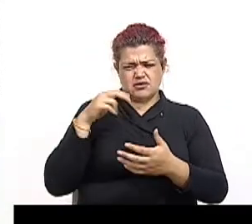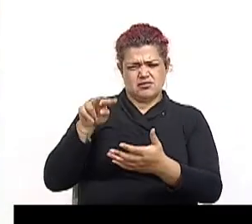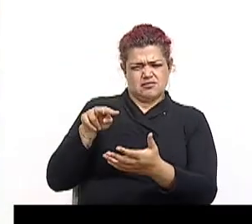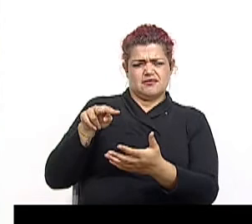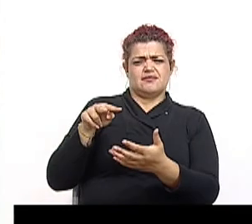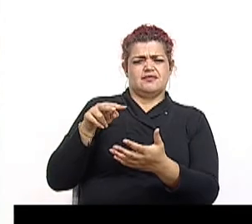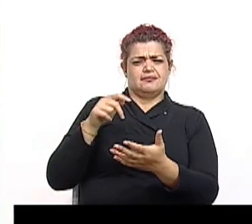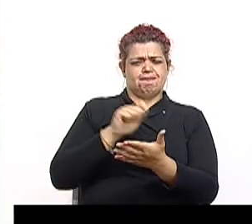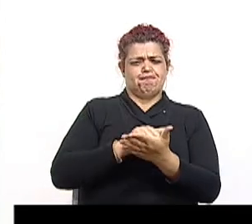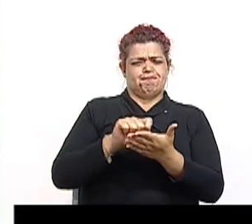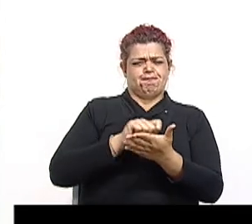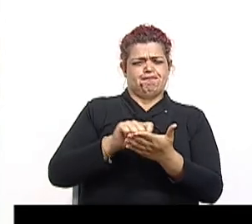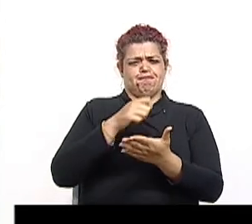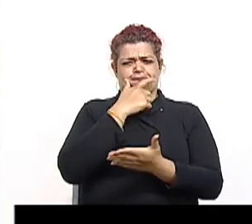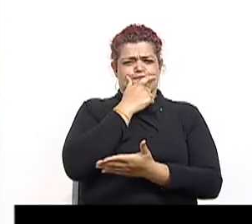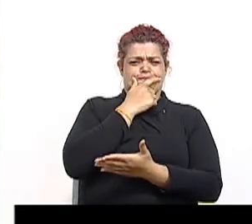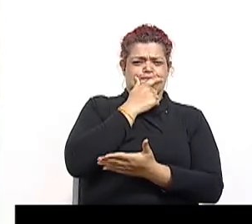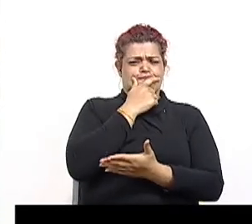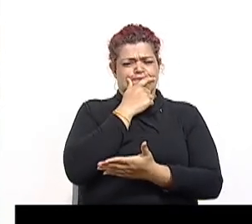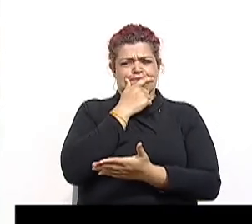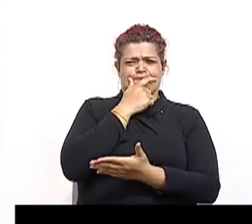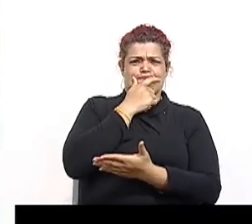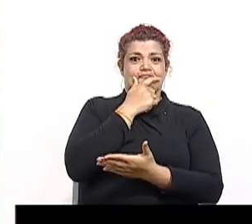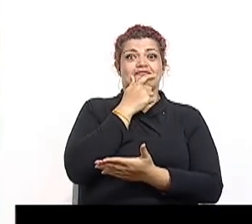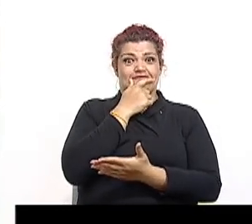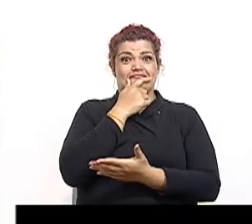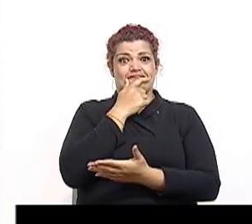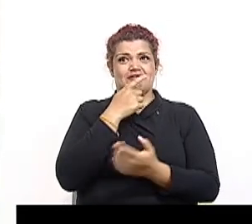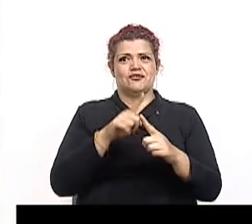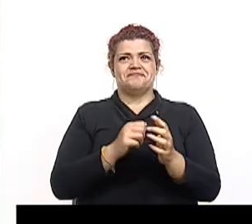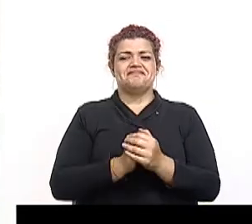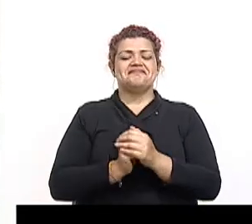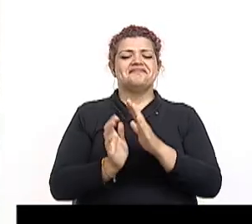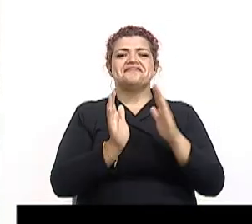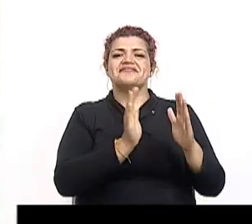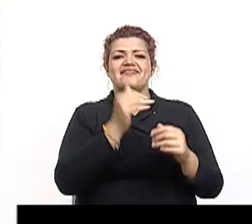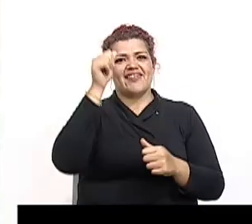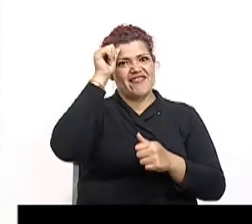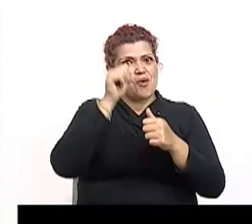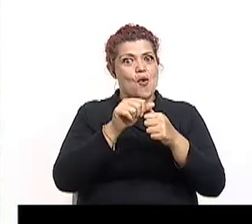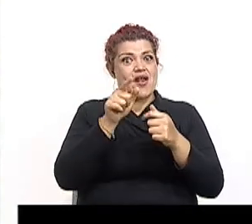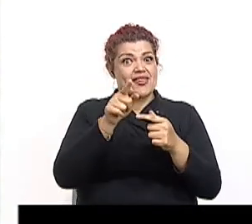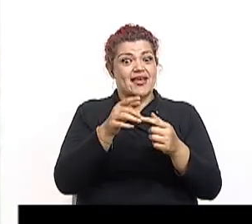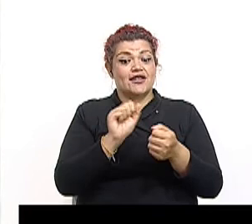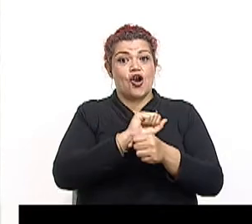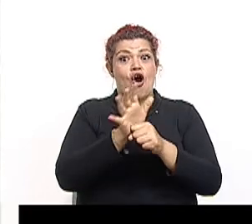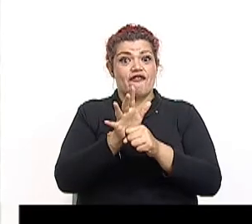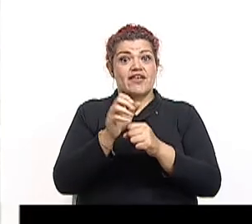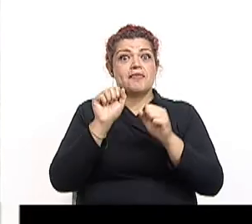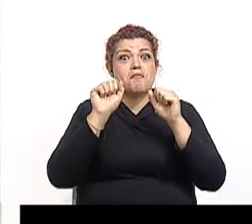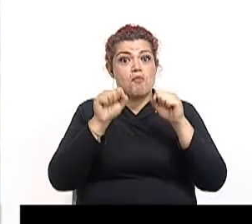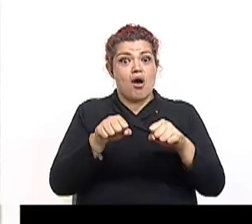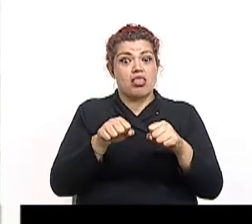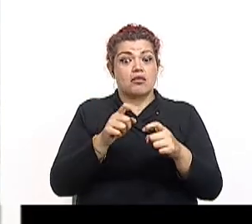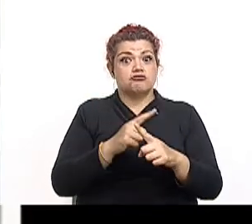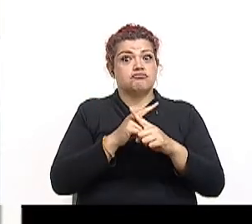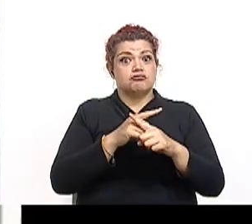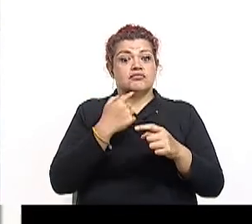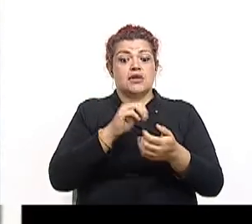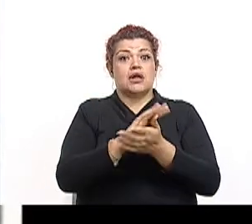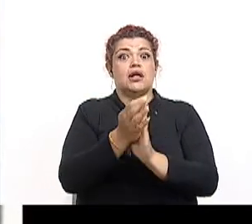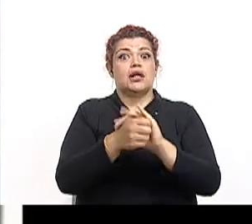COVID-19 se puede prevenir. No olvides el lavado de manos, distanciamiento social y mucha responsabilidad.